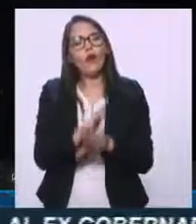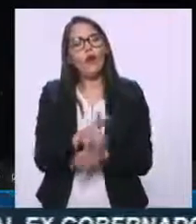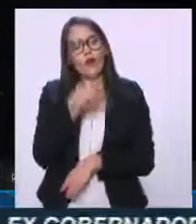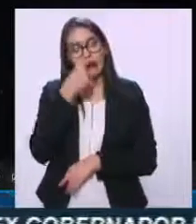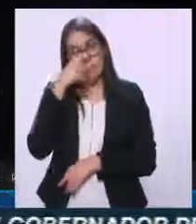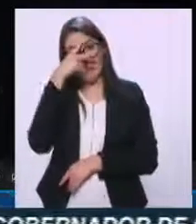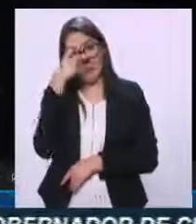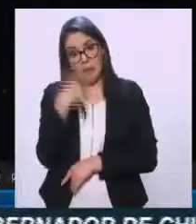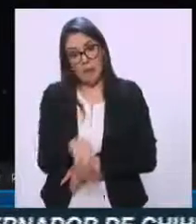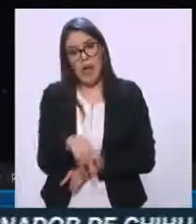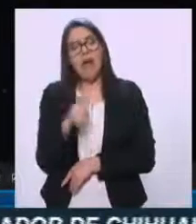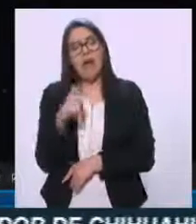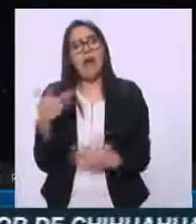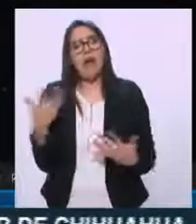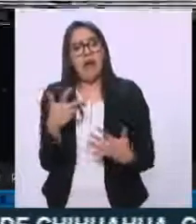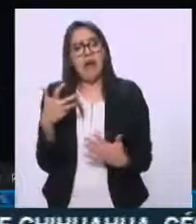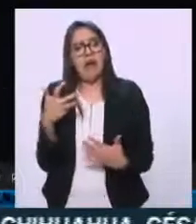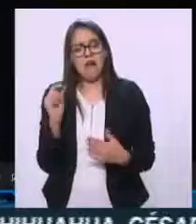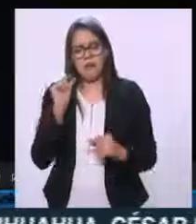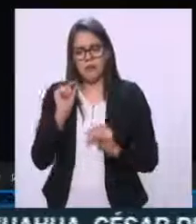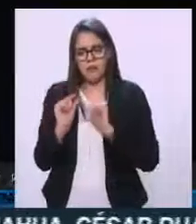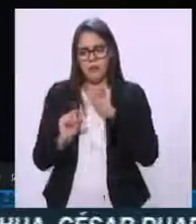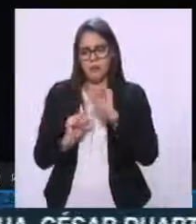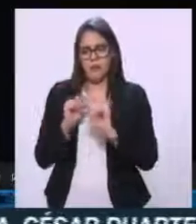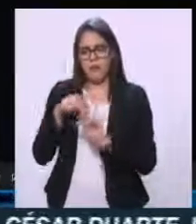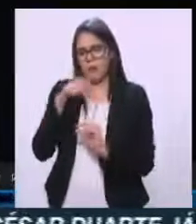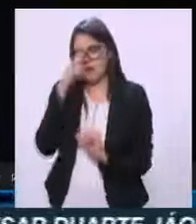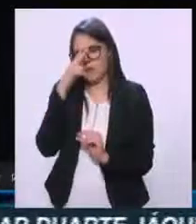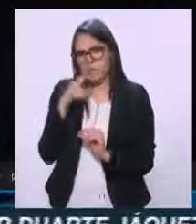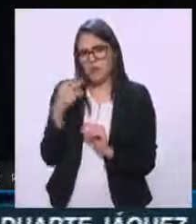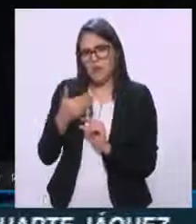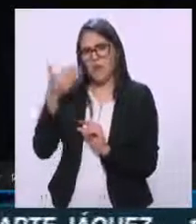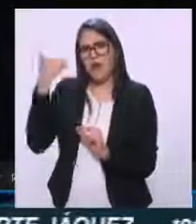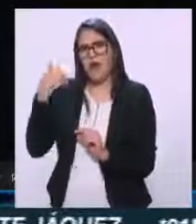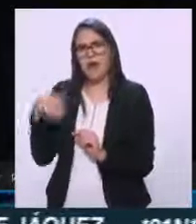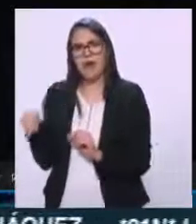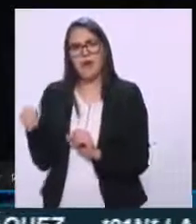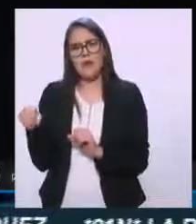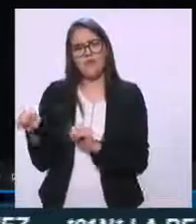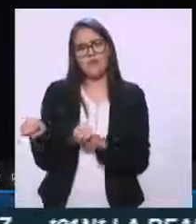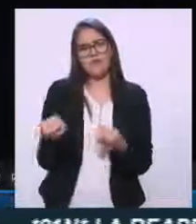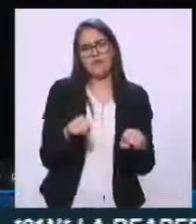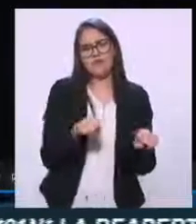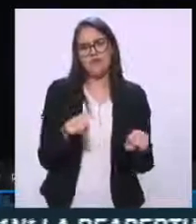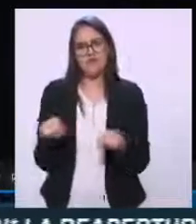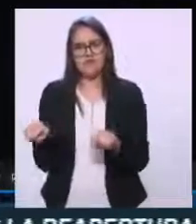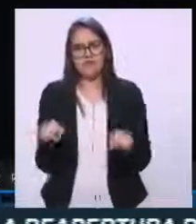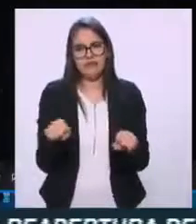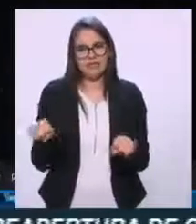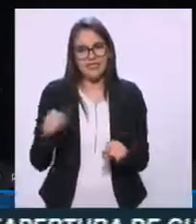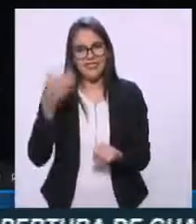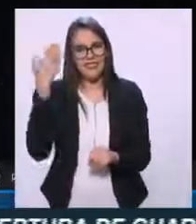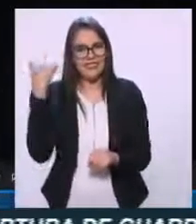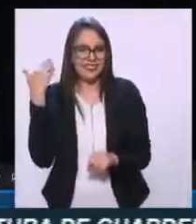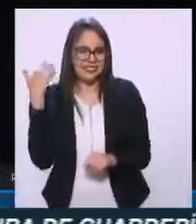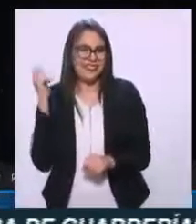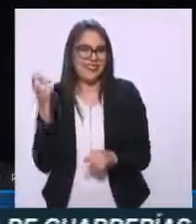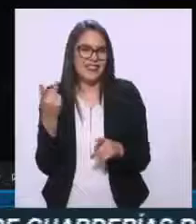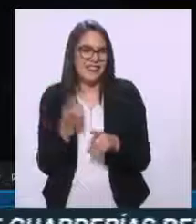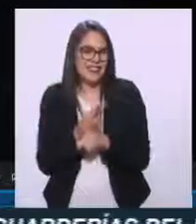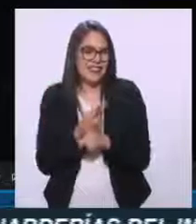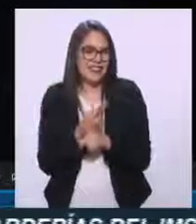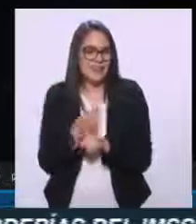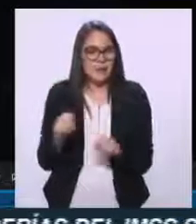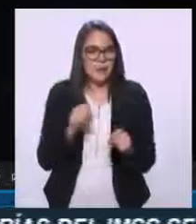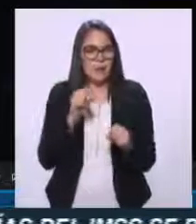se movió algunos centímetros después de aquel sismo de magnitud arriba de 7 hace unos días.